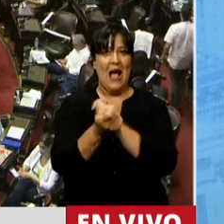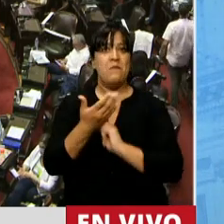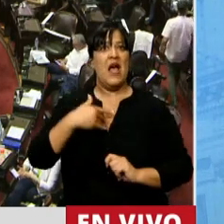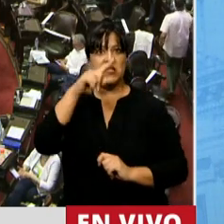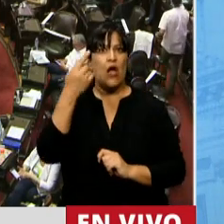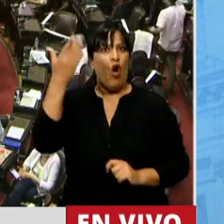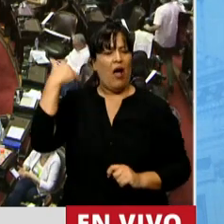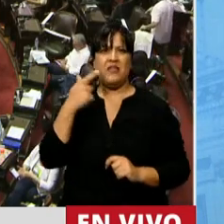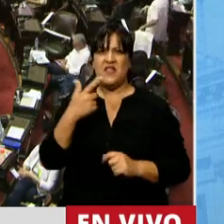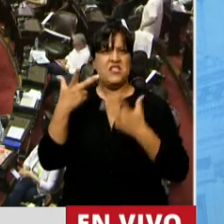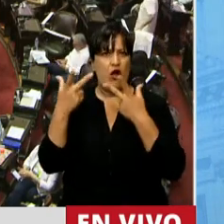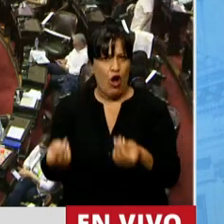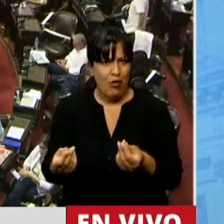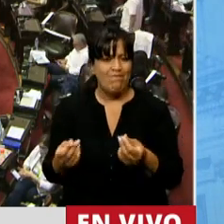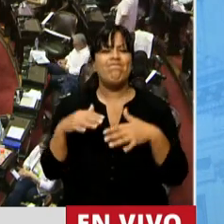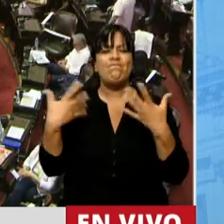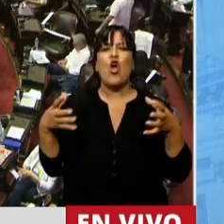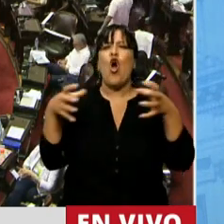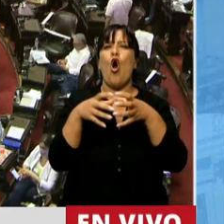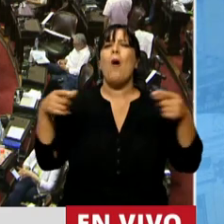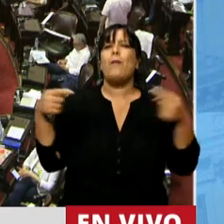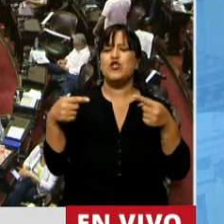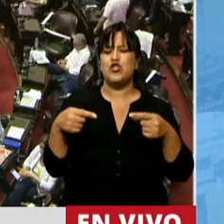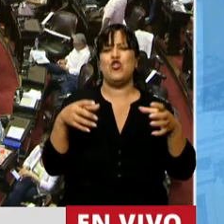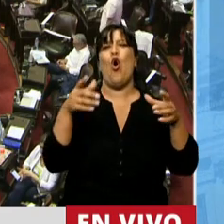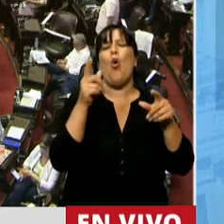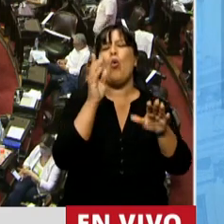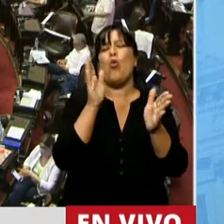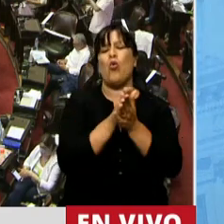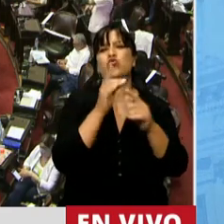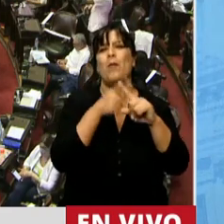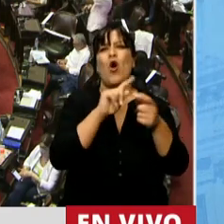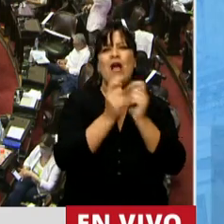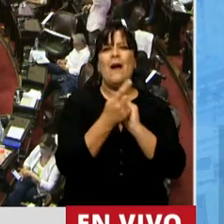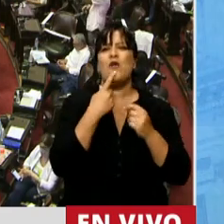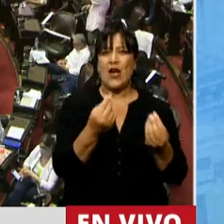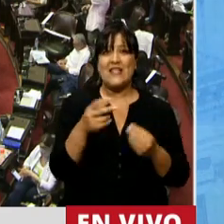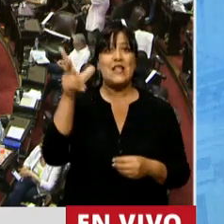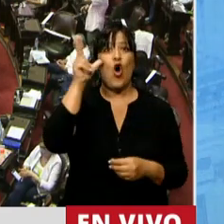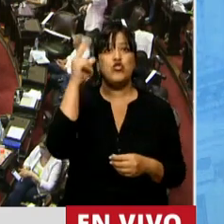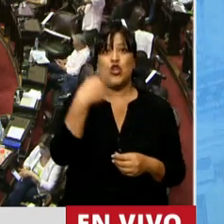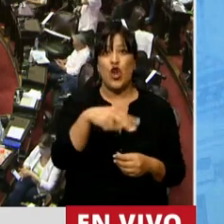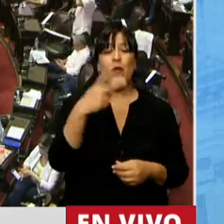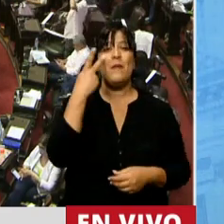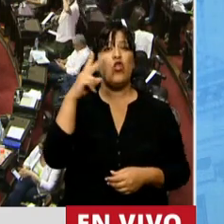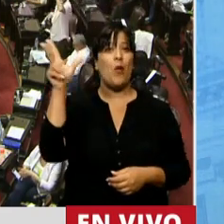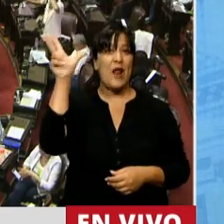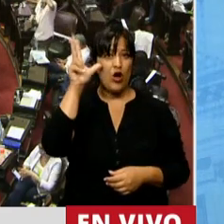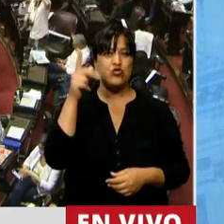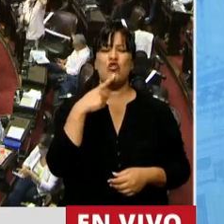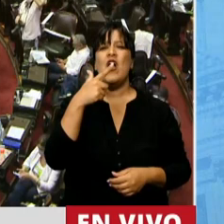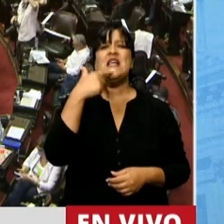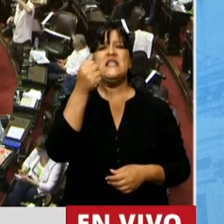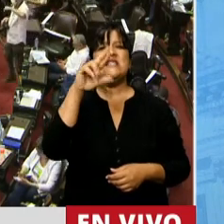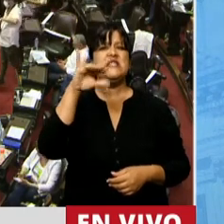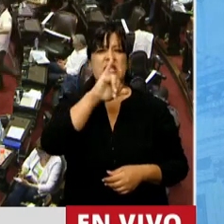del espacio político y de oposición? Cambiemos juntos por el cambio. 8 de noviembre del 2008, Ernesto Sanz, es un manotazo a la